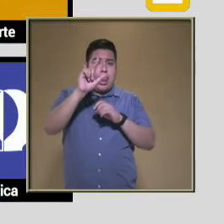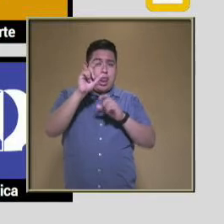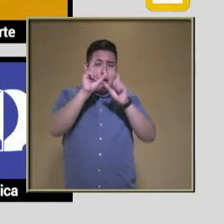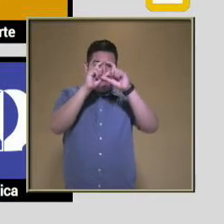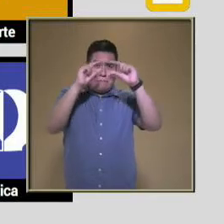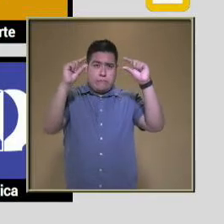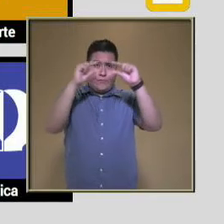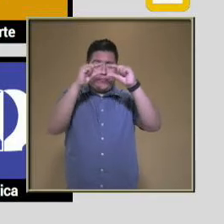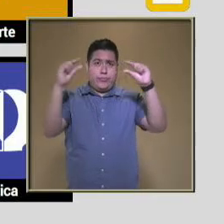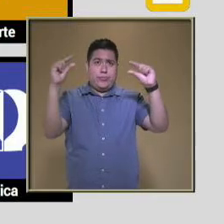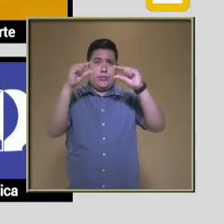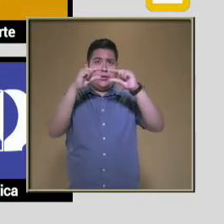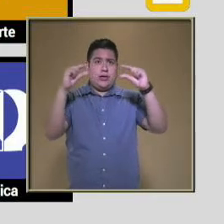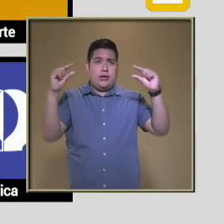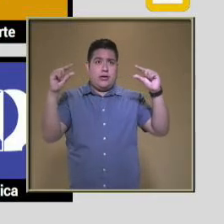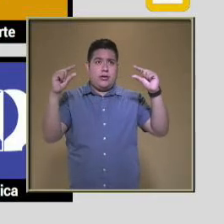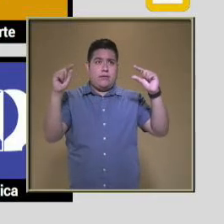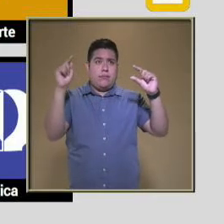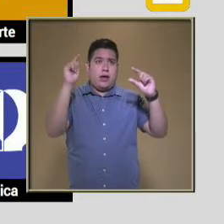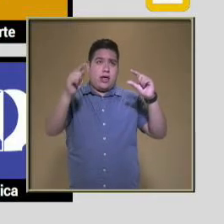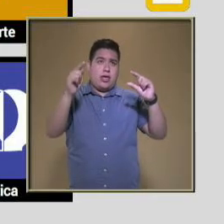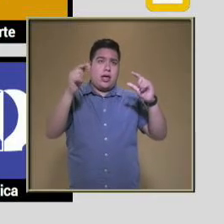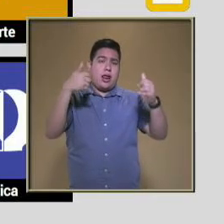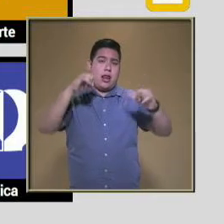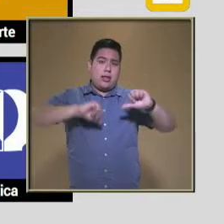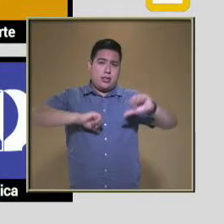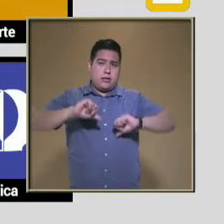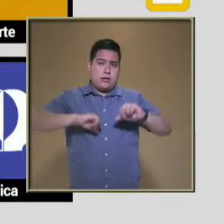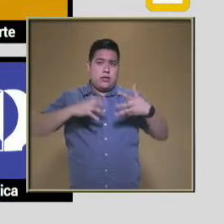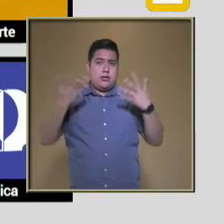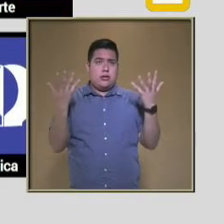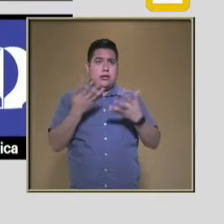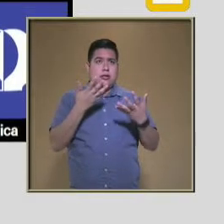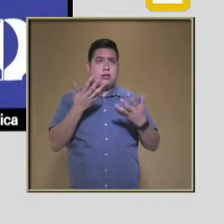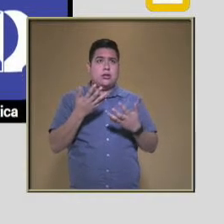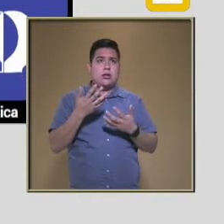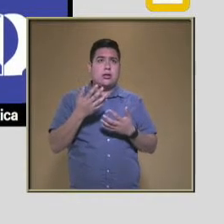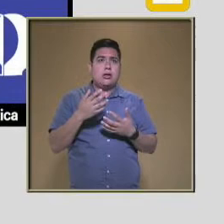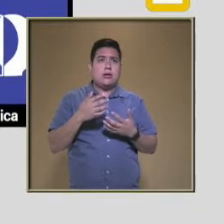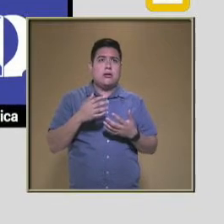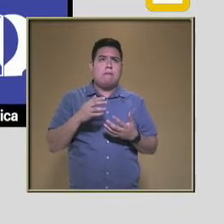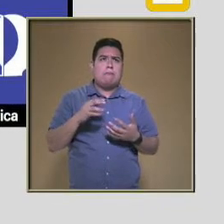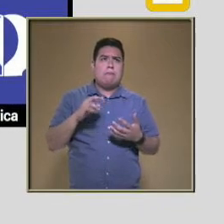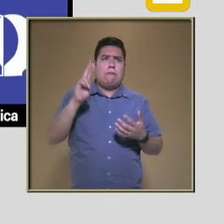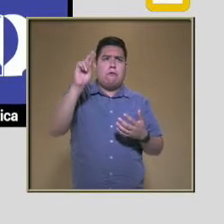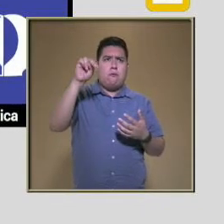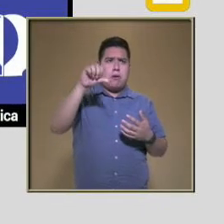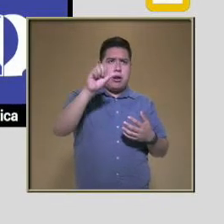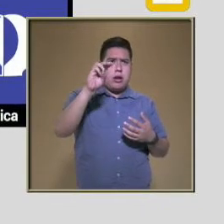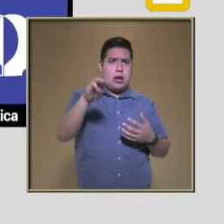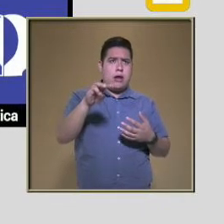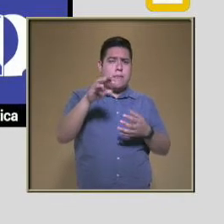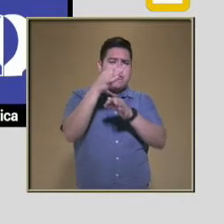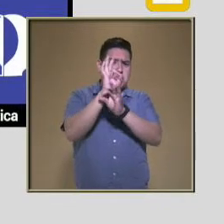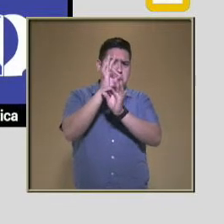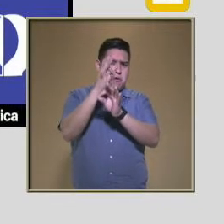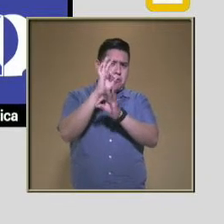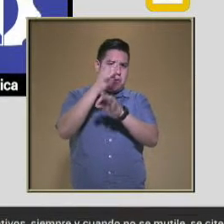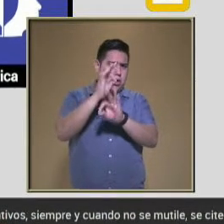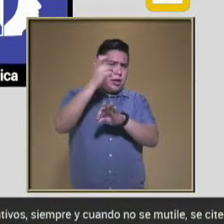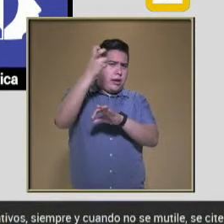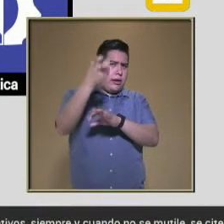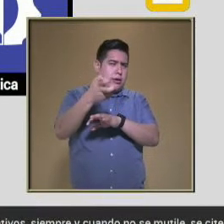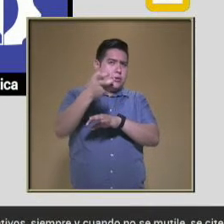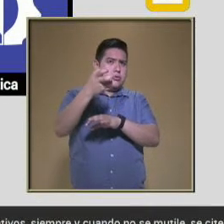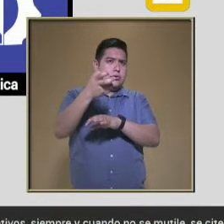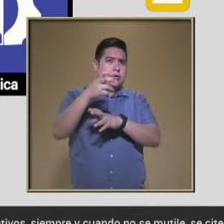A este interactivo En la página De Objetos UNAM Y luego En la parte de Biología Ya habíamos trabajado En esta parte